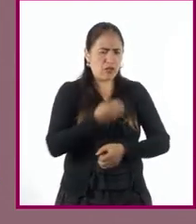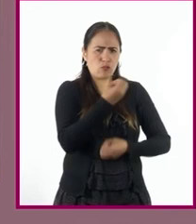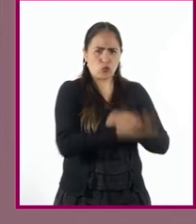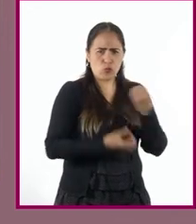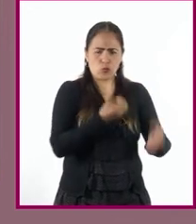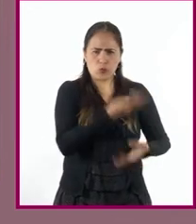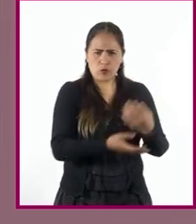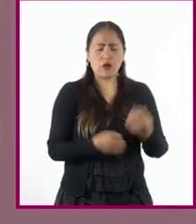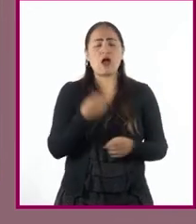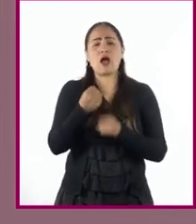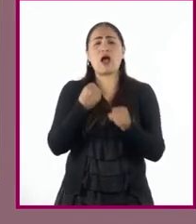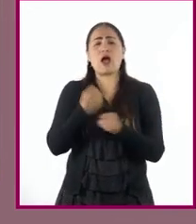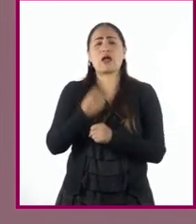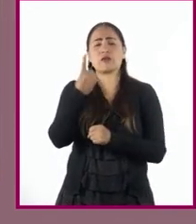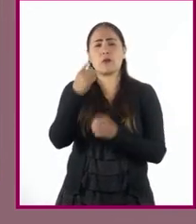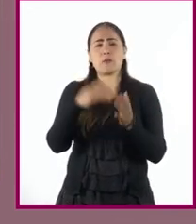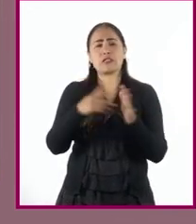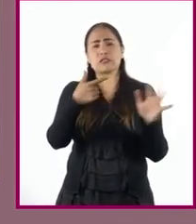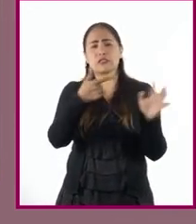Para el año de 1777,